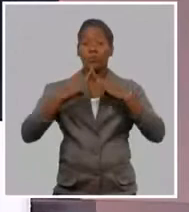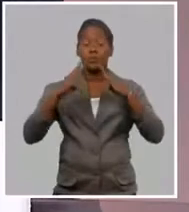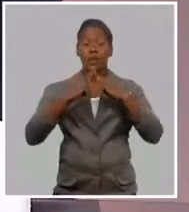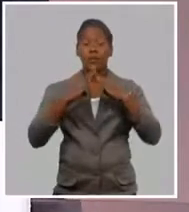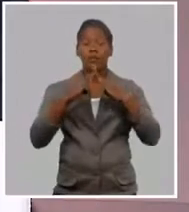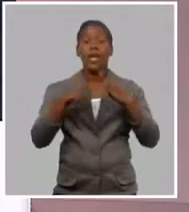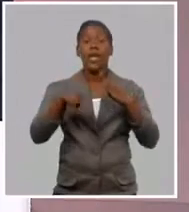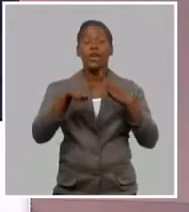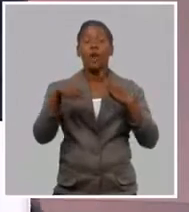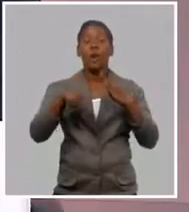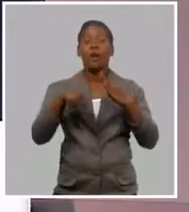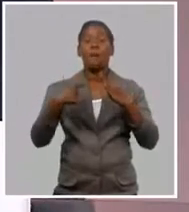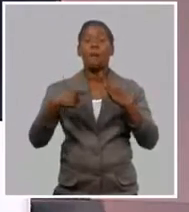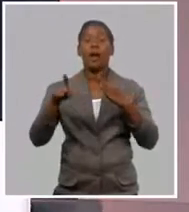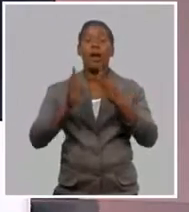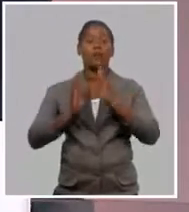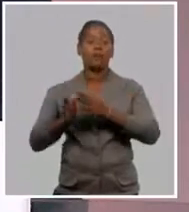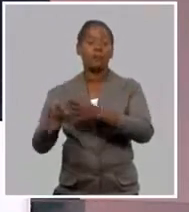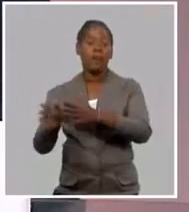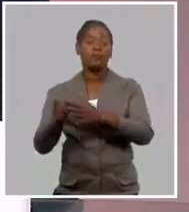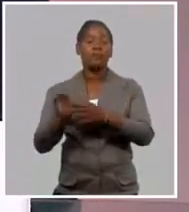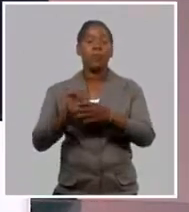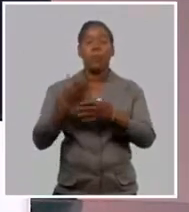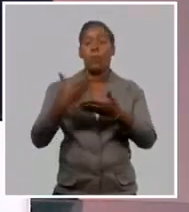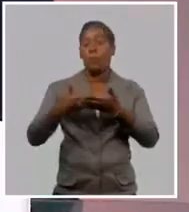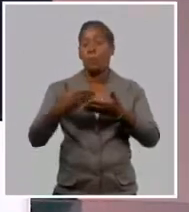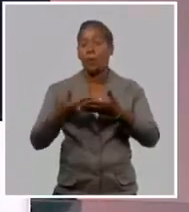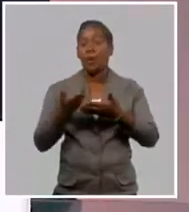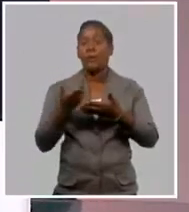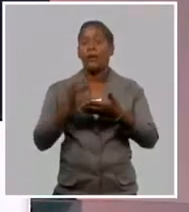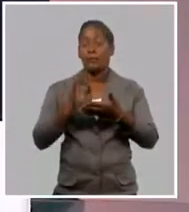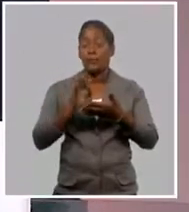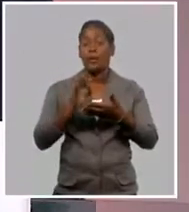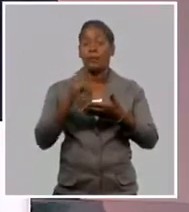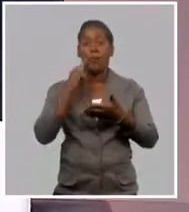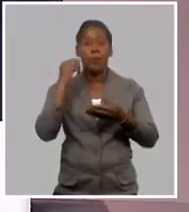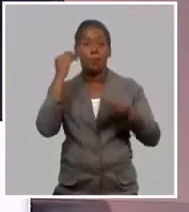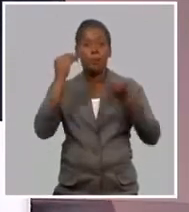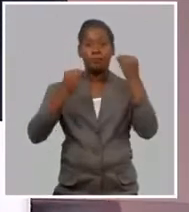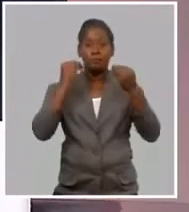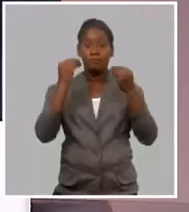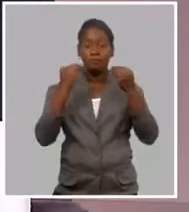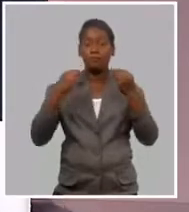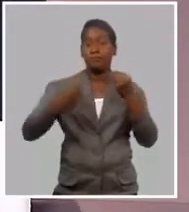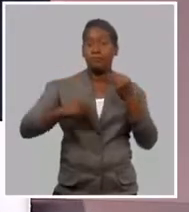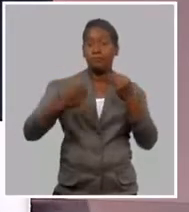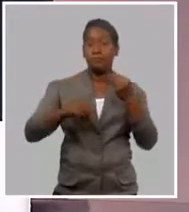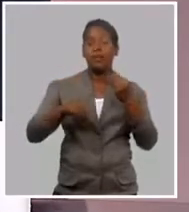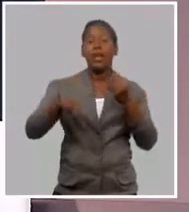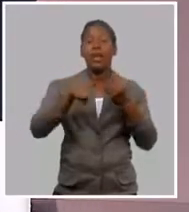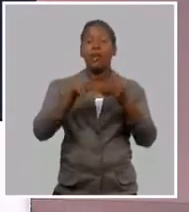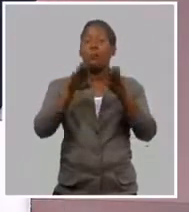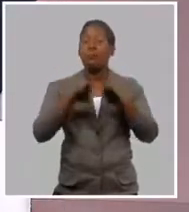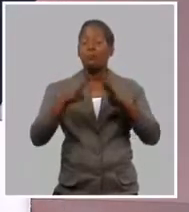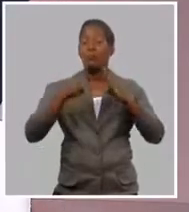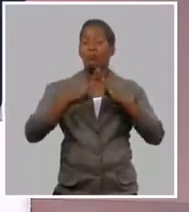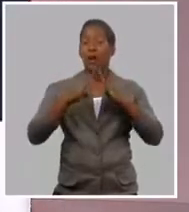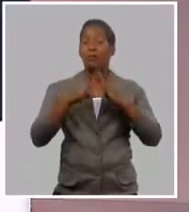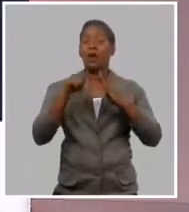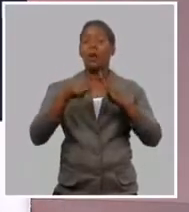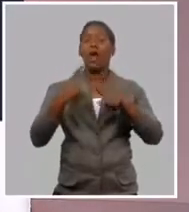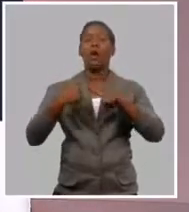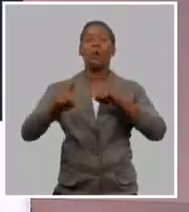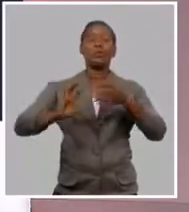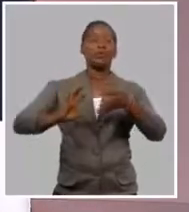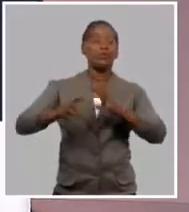estudiantes, cuando los que van a hacer exámenes de ingresos van a su preparación, los estudiantes que están matriculados en el colegio universitario, que bueno, que en el resto del país tienen